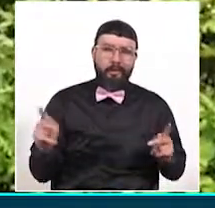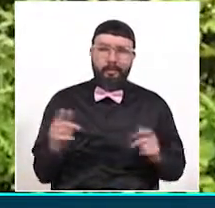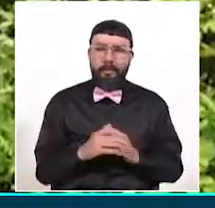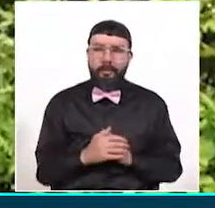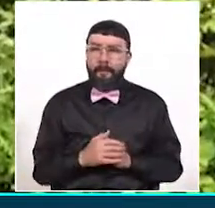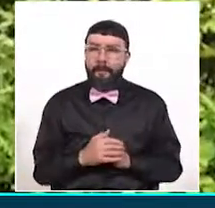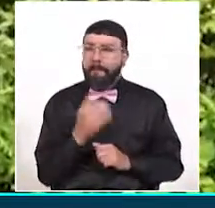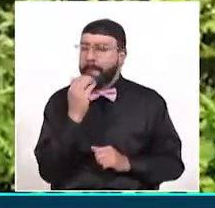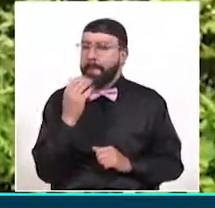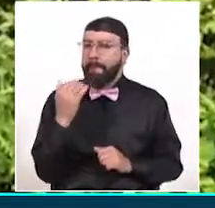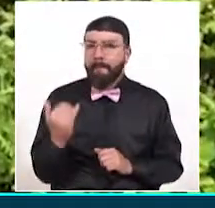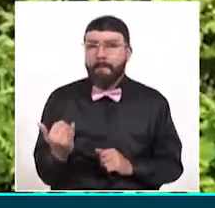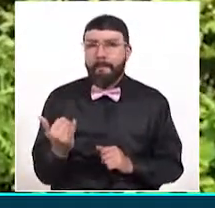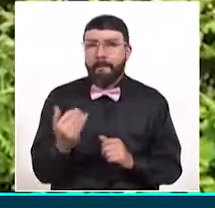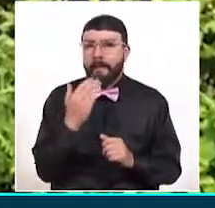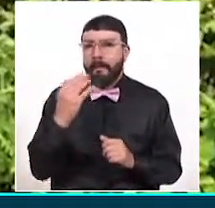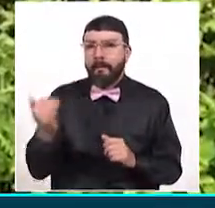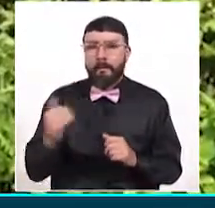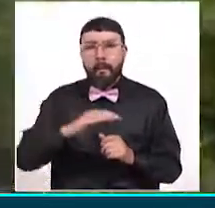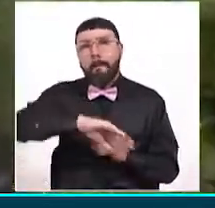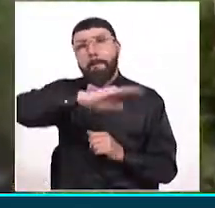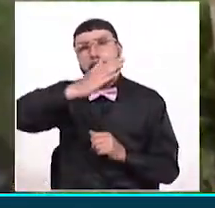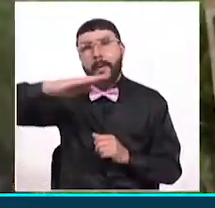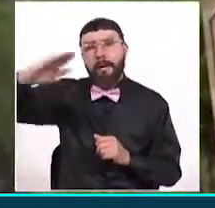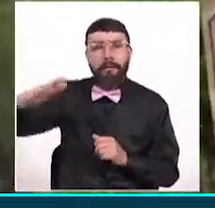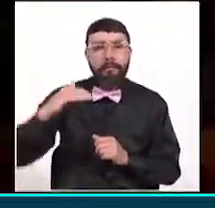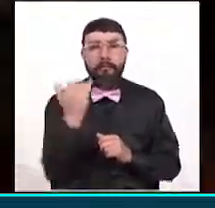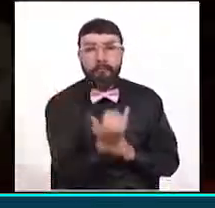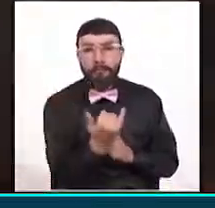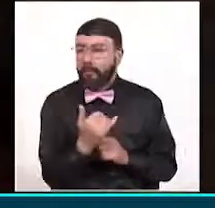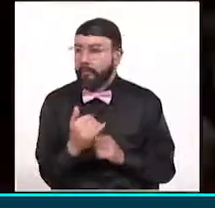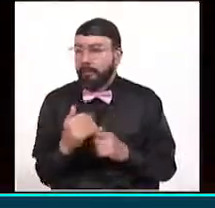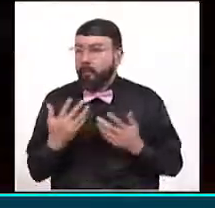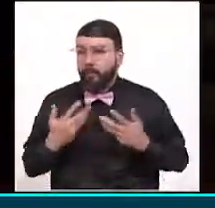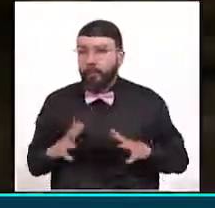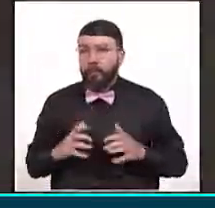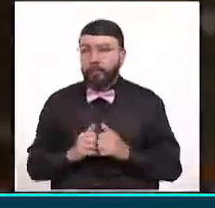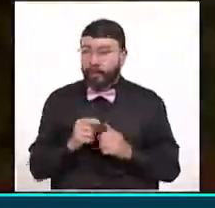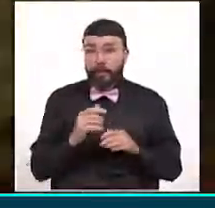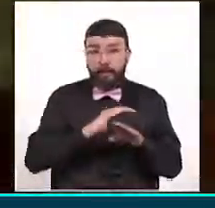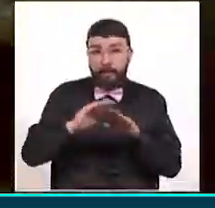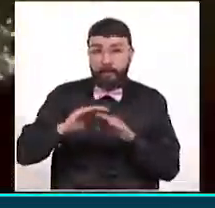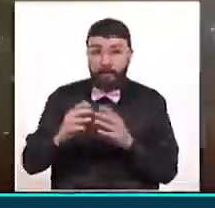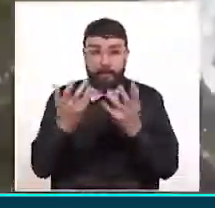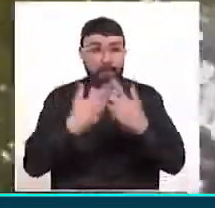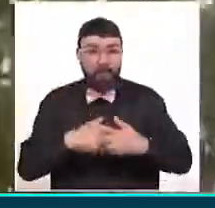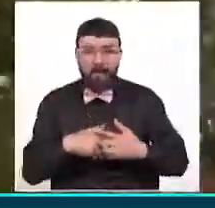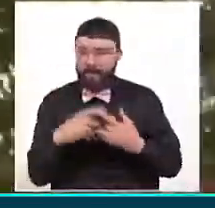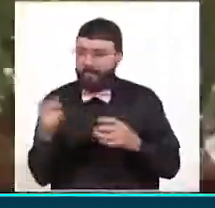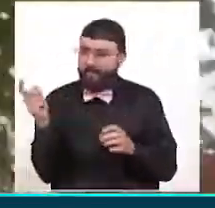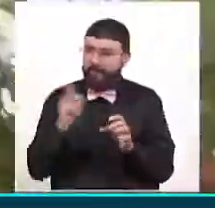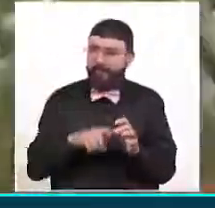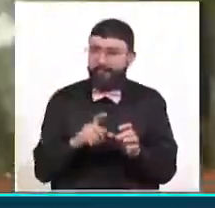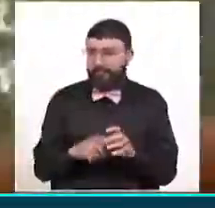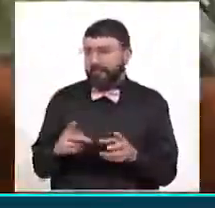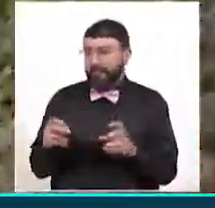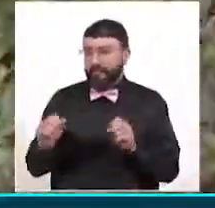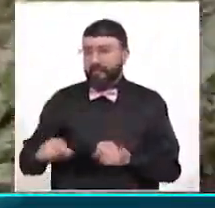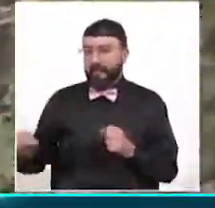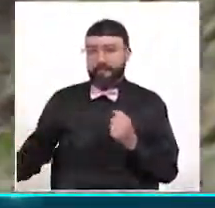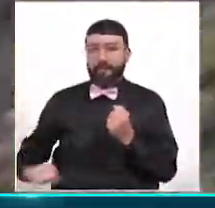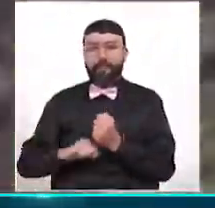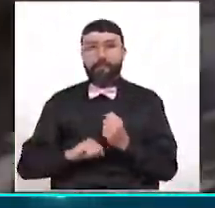en una montada si es capaz o pártalo, 3 y 3 como quiera. La idea es invitar a empresas para que se vinculen a este novedoso reto.